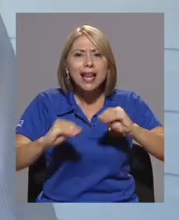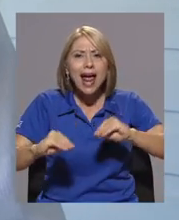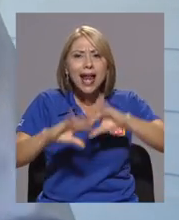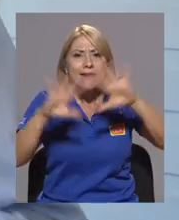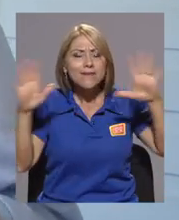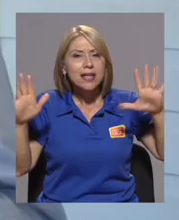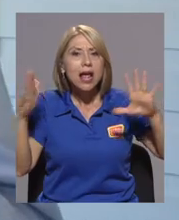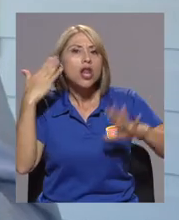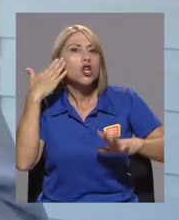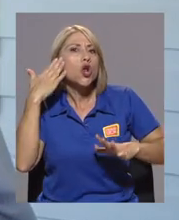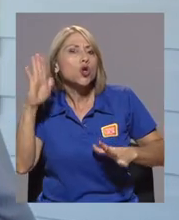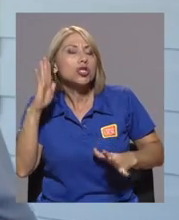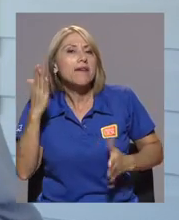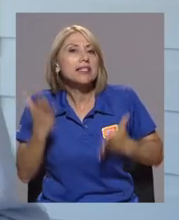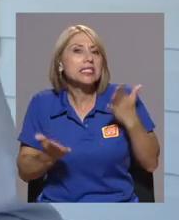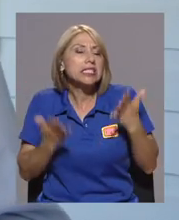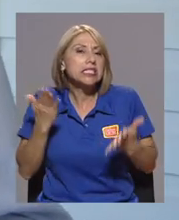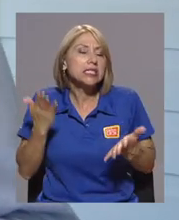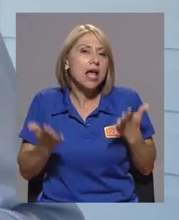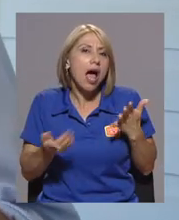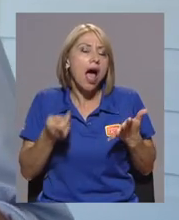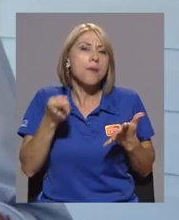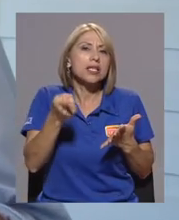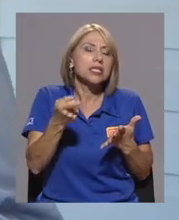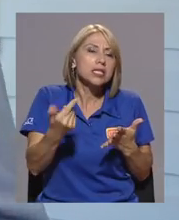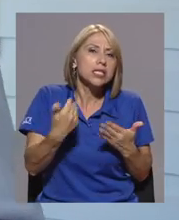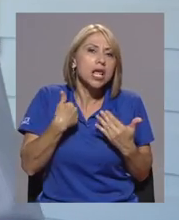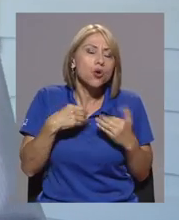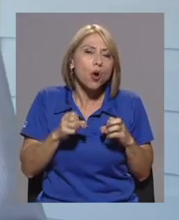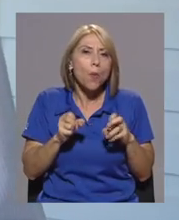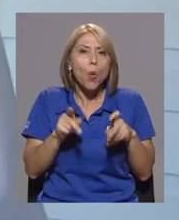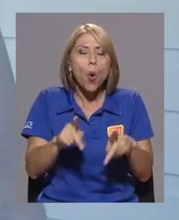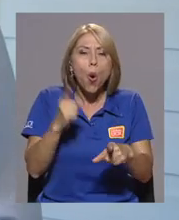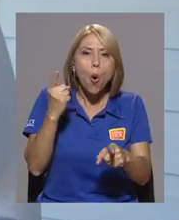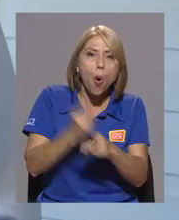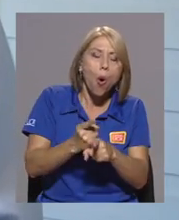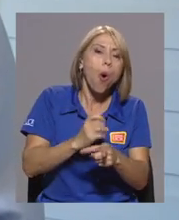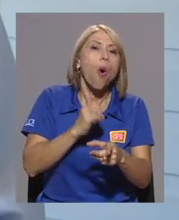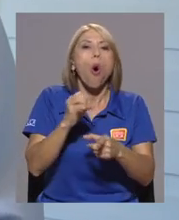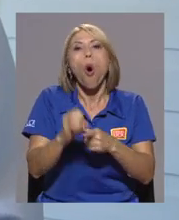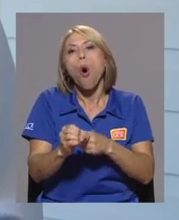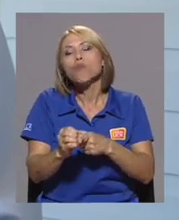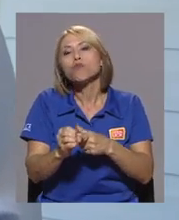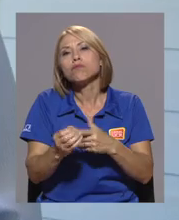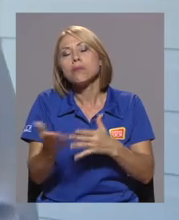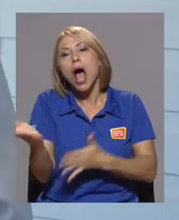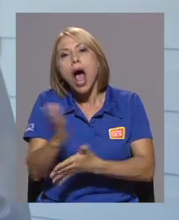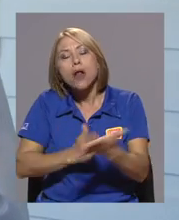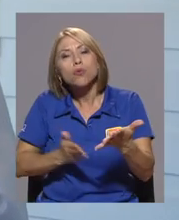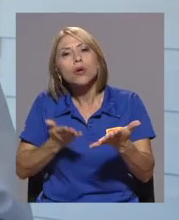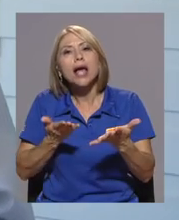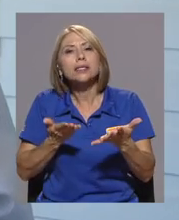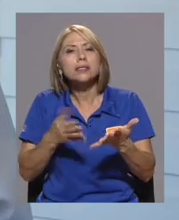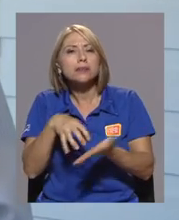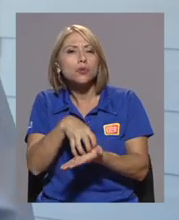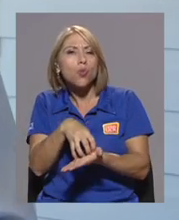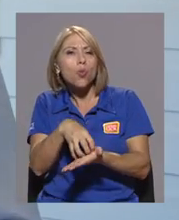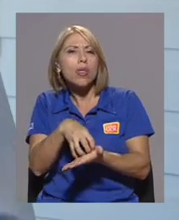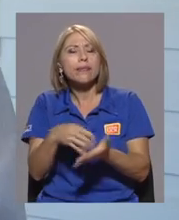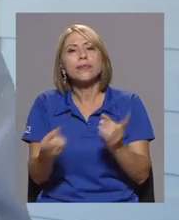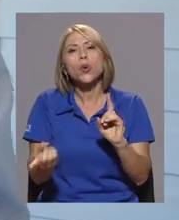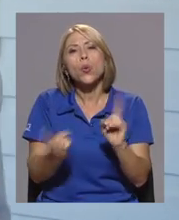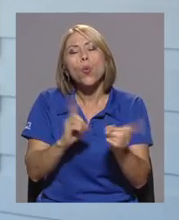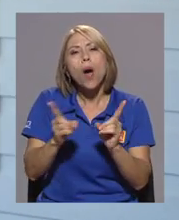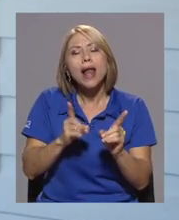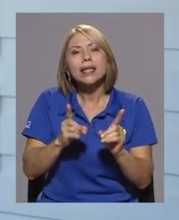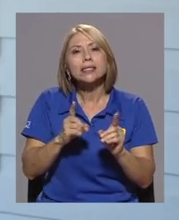sabe si está haciendo una apuesta hacia una oportunidad correcta o tiene algunas dudas